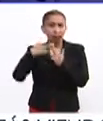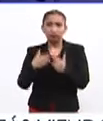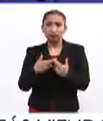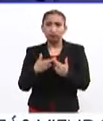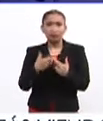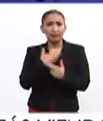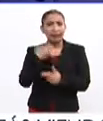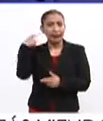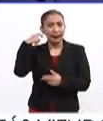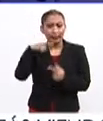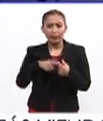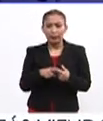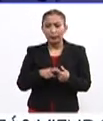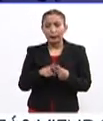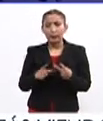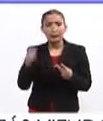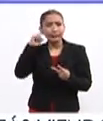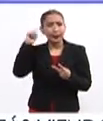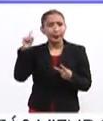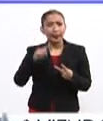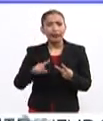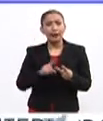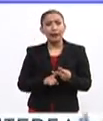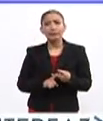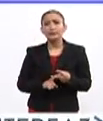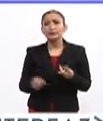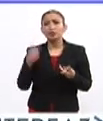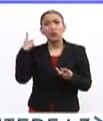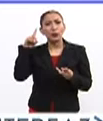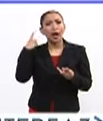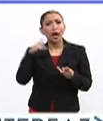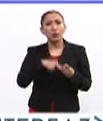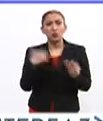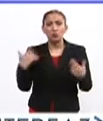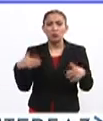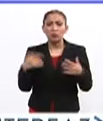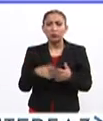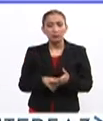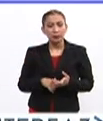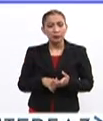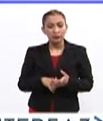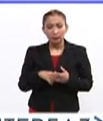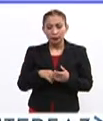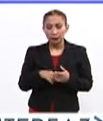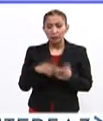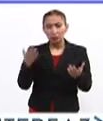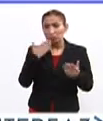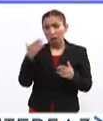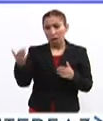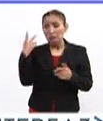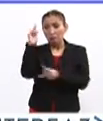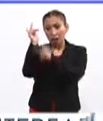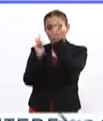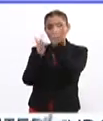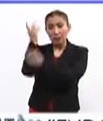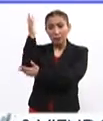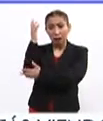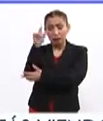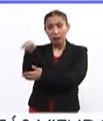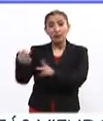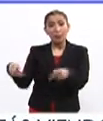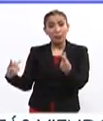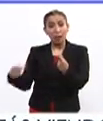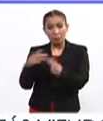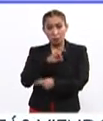Querétaro, Zacatecas, Durango, no se diga. Muy buenas plantaciones forestales